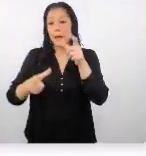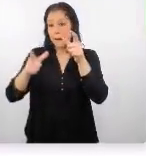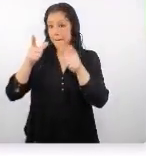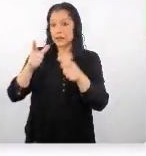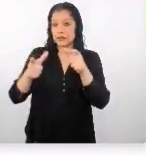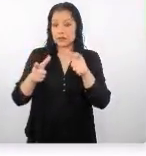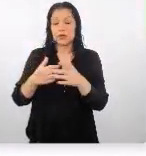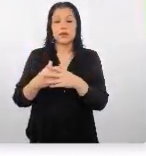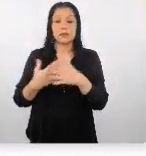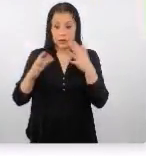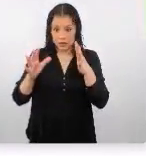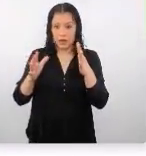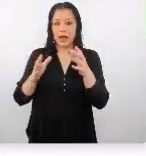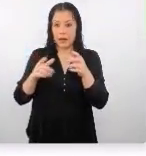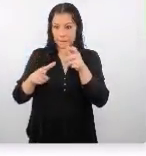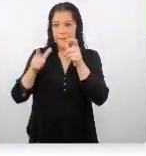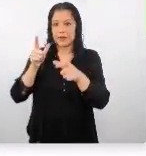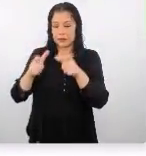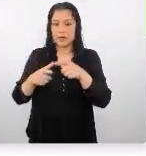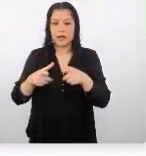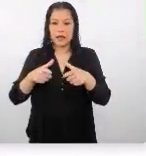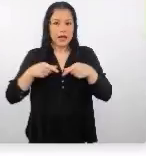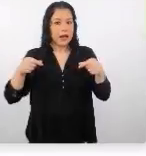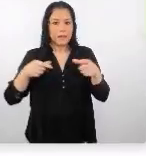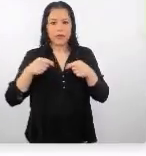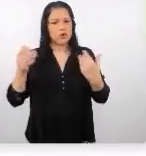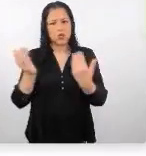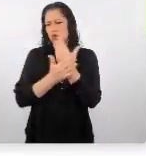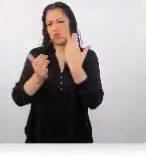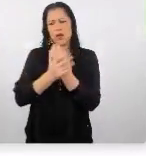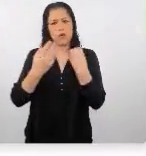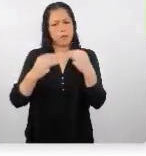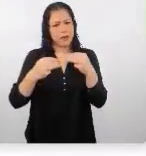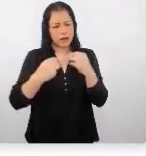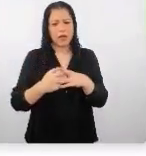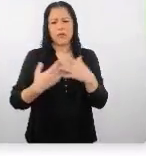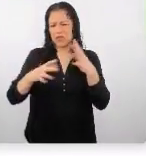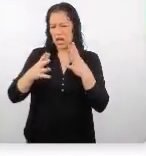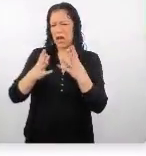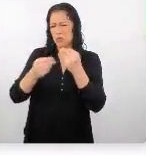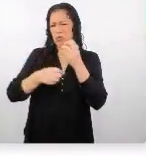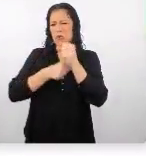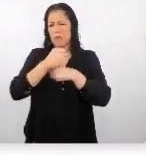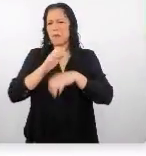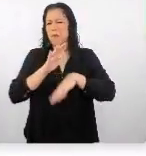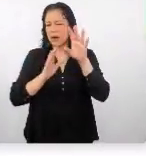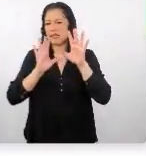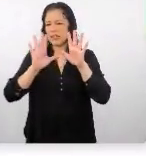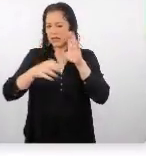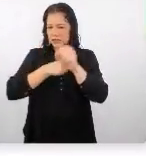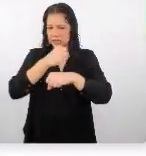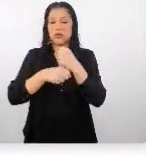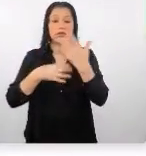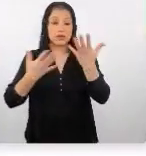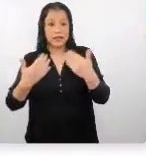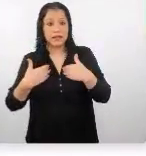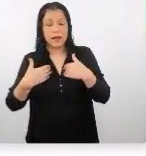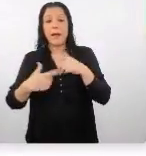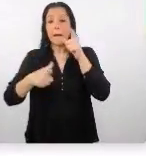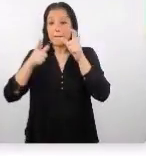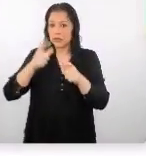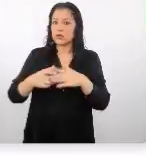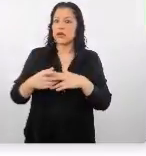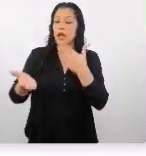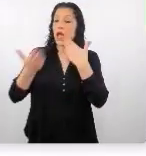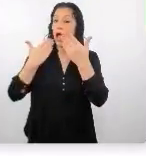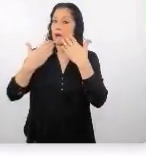porque hay personas que ya en Japón no es un mercado nuevo ya es un mercado maduro ya tiene más de 10 años entonces ya existen personas que tienen muy buen nivel